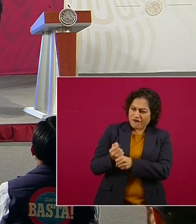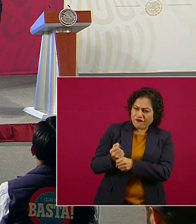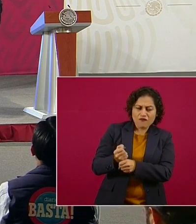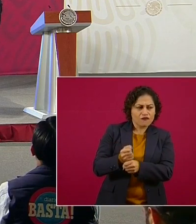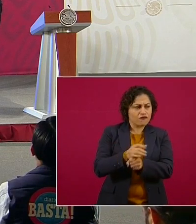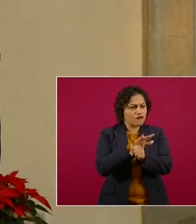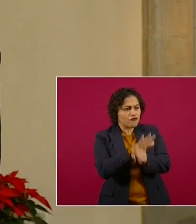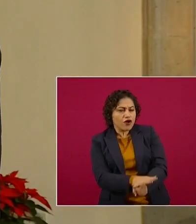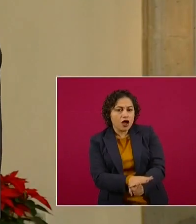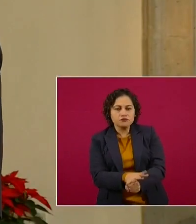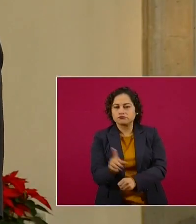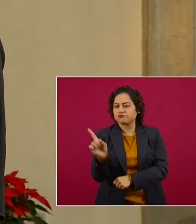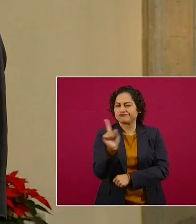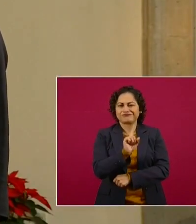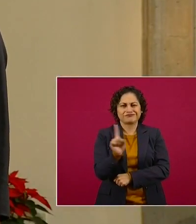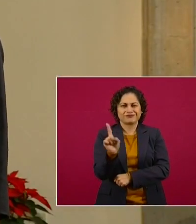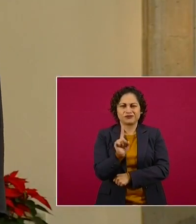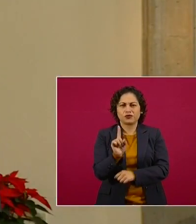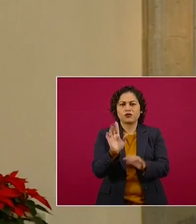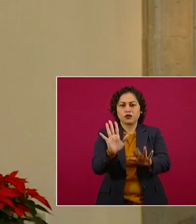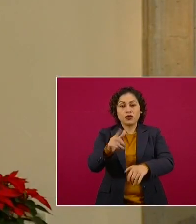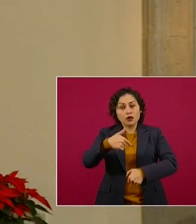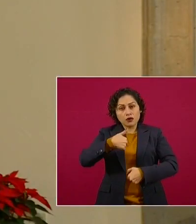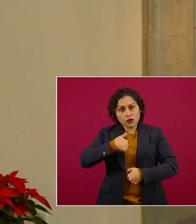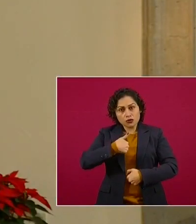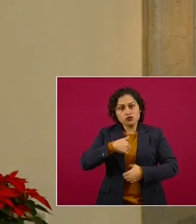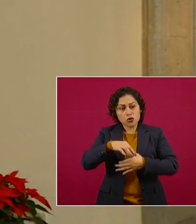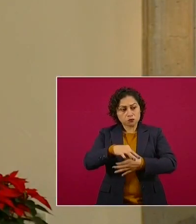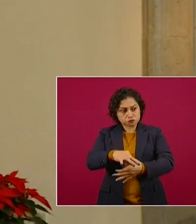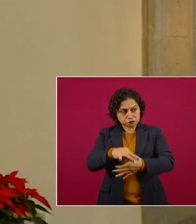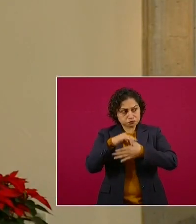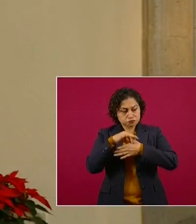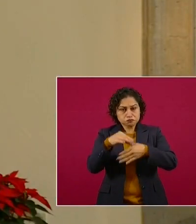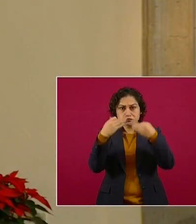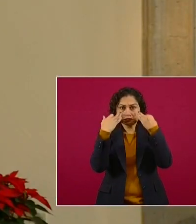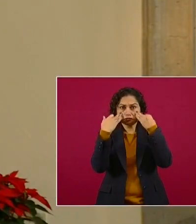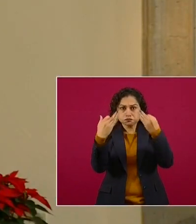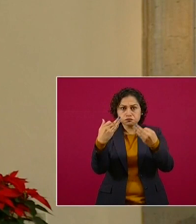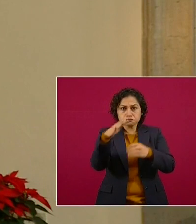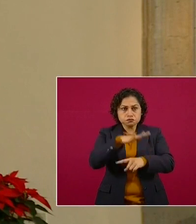que el pueblo de México es responsable,